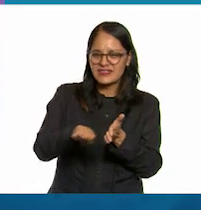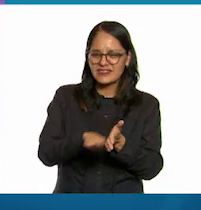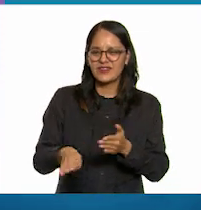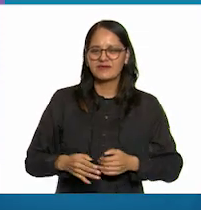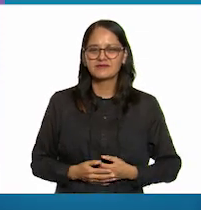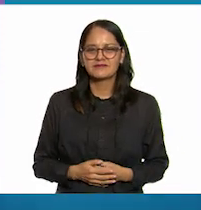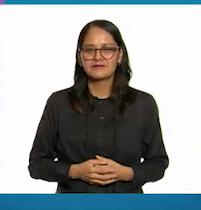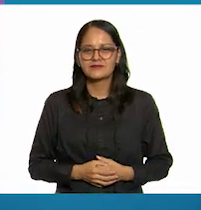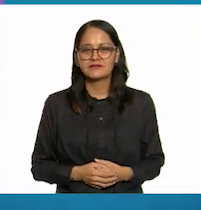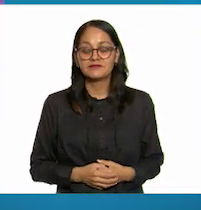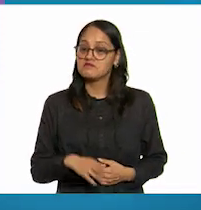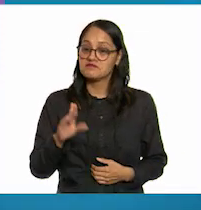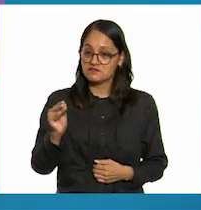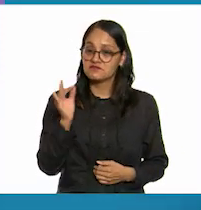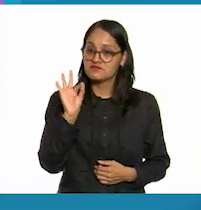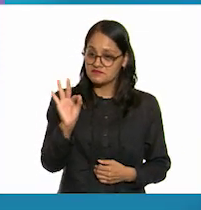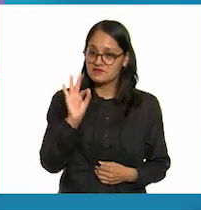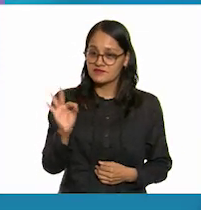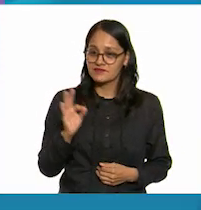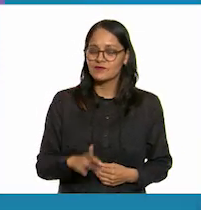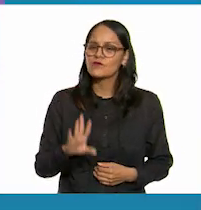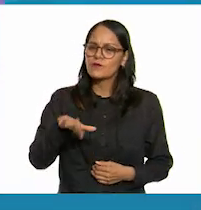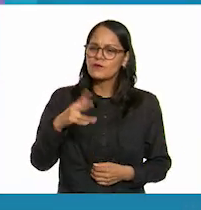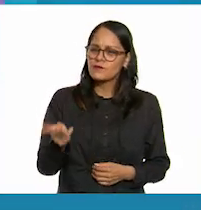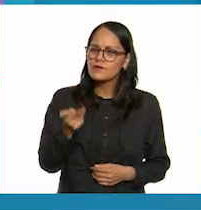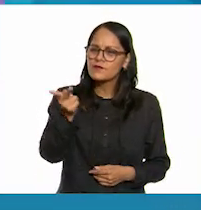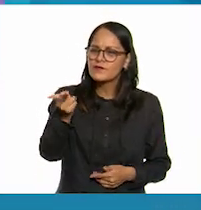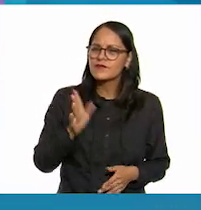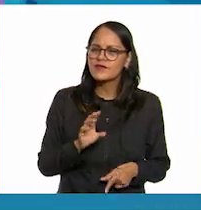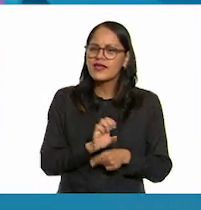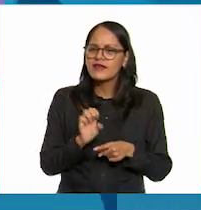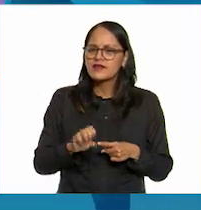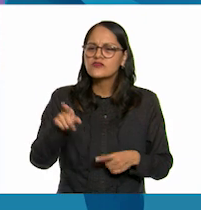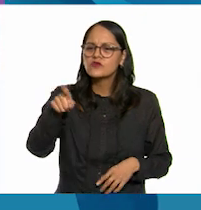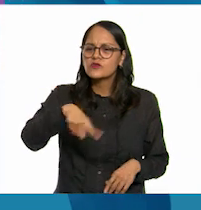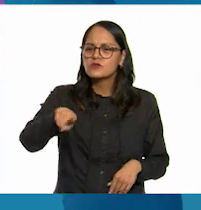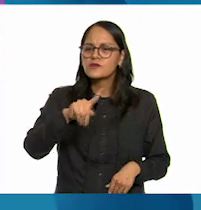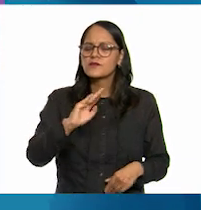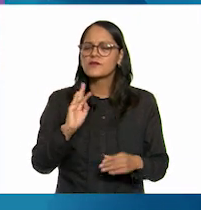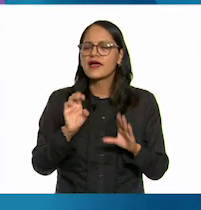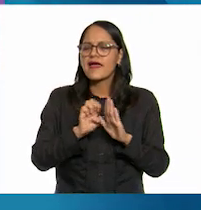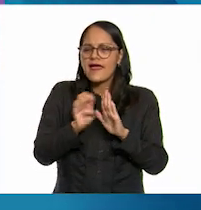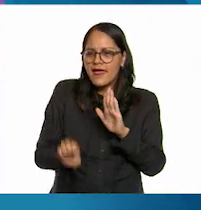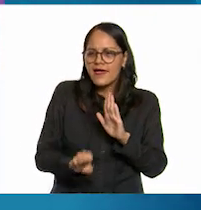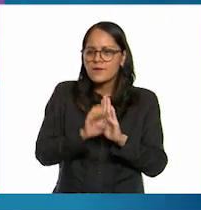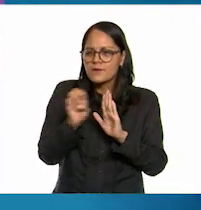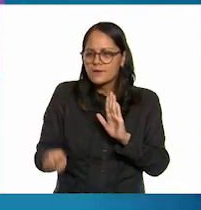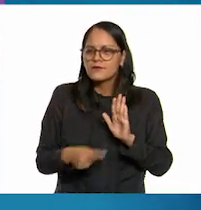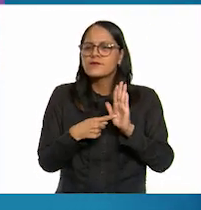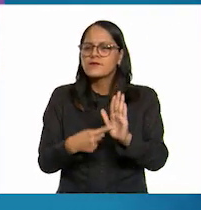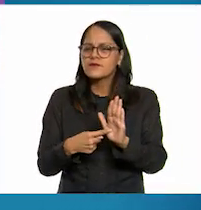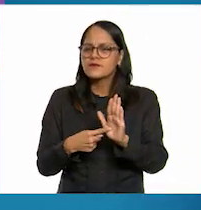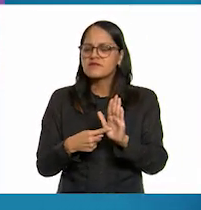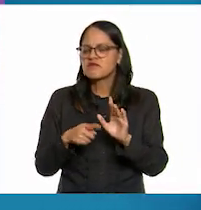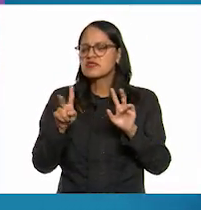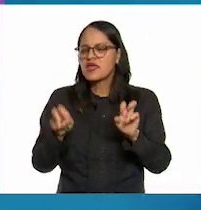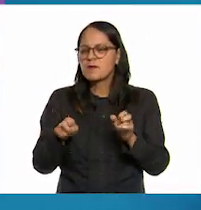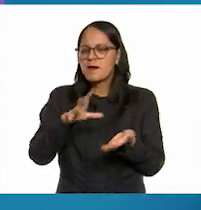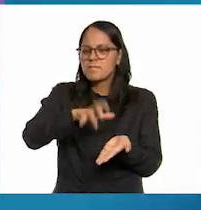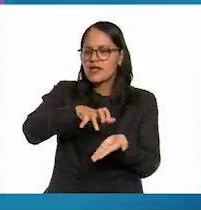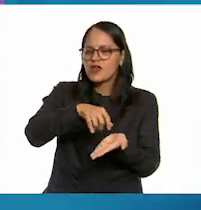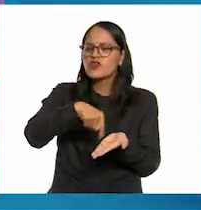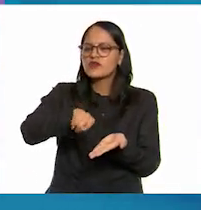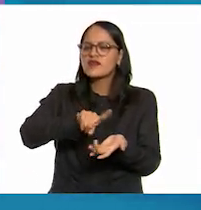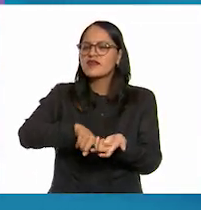el acto muy bien bueno pero entonces qué deduces con los ejemplos que pusimos del balón pues